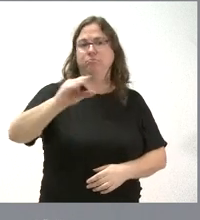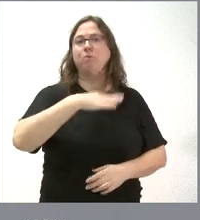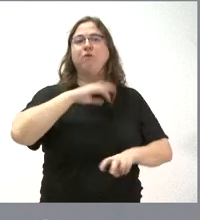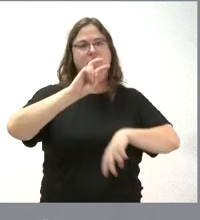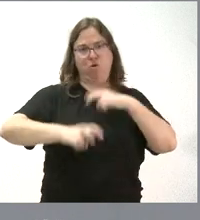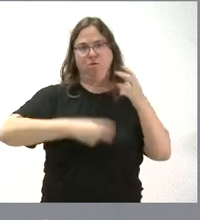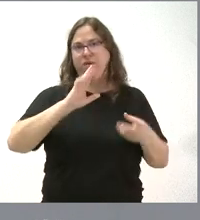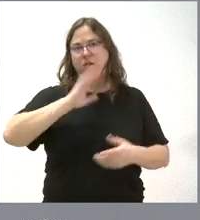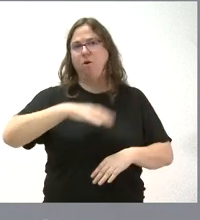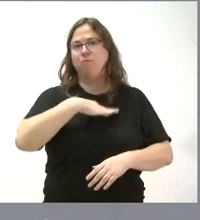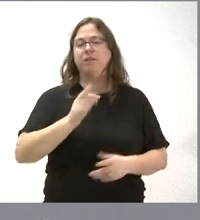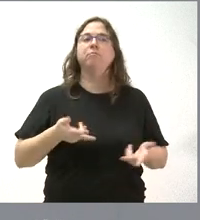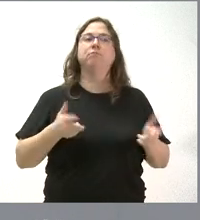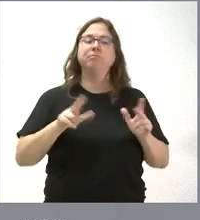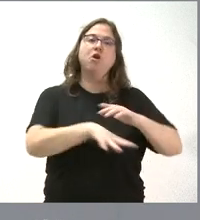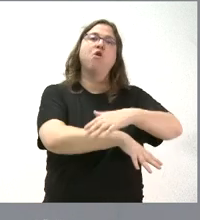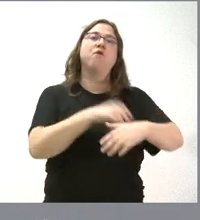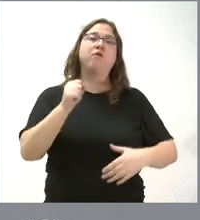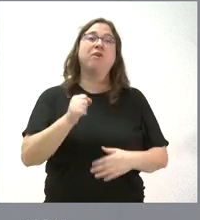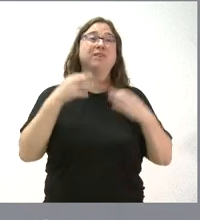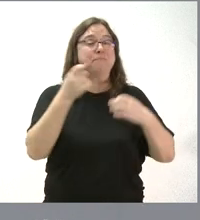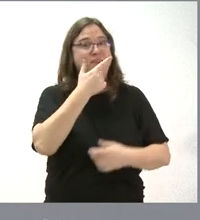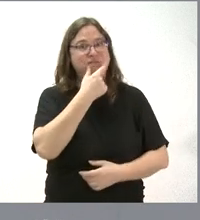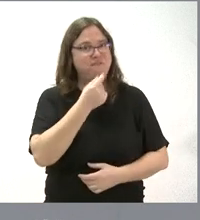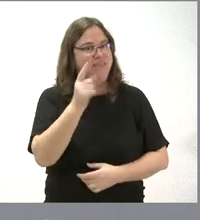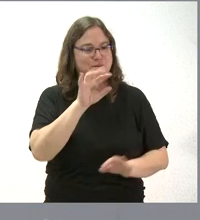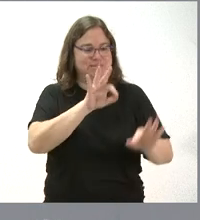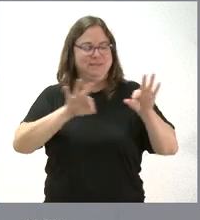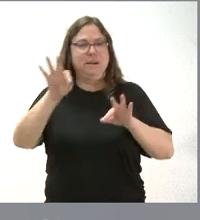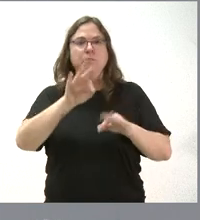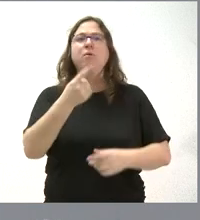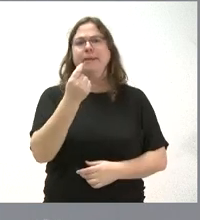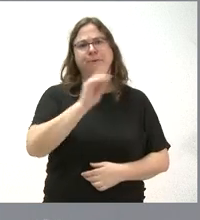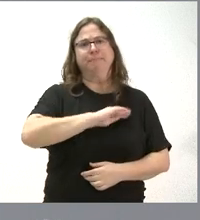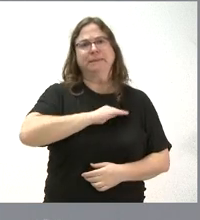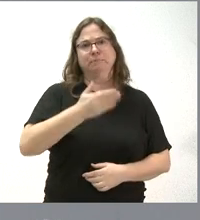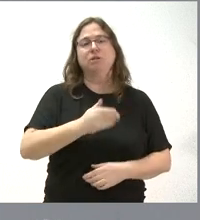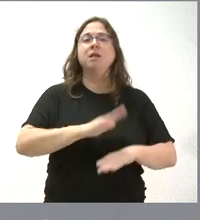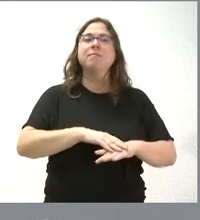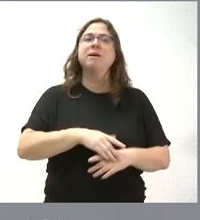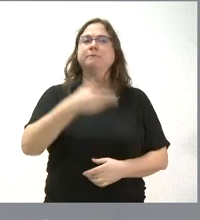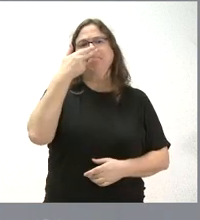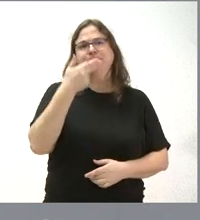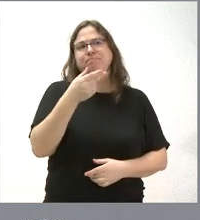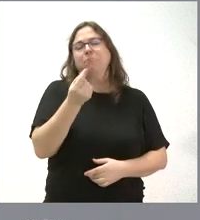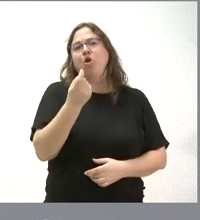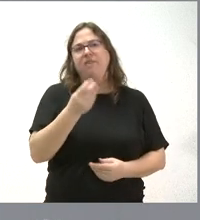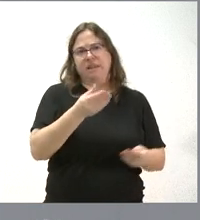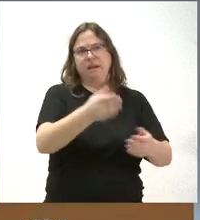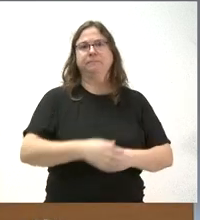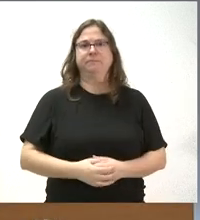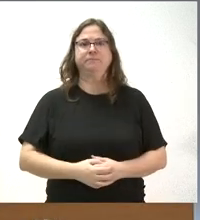presupuestarias correspondientes de disponer estos fondos, que no siempre son sencillos, porque es una cantidad importante, pero también nos parece que una cantidad necesaria.